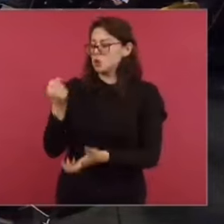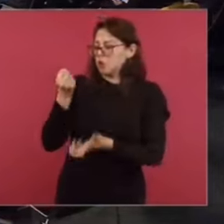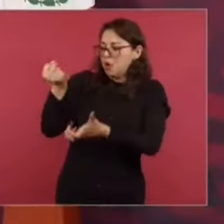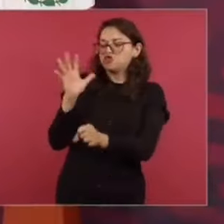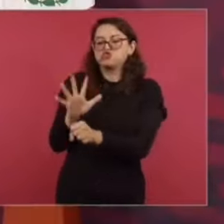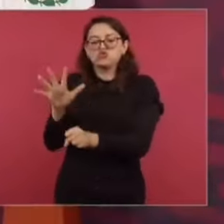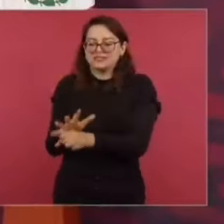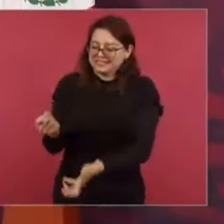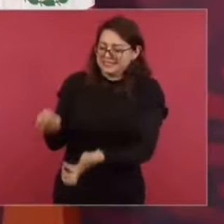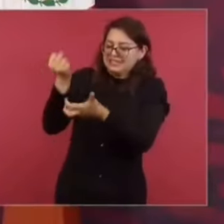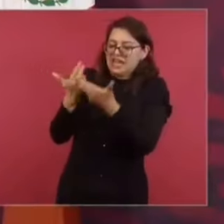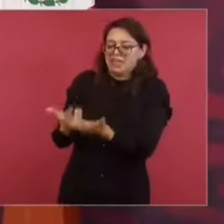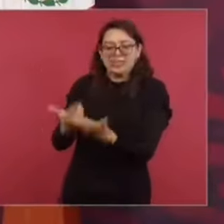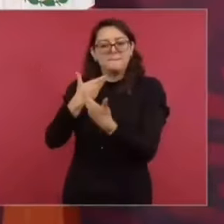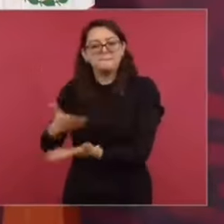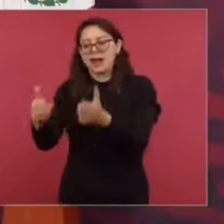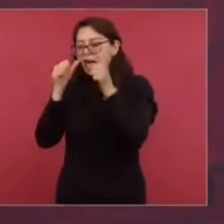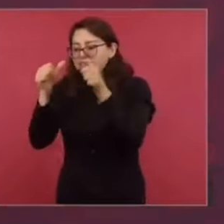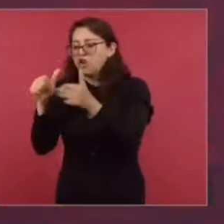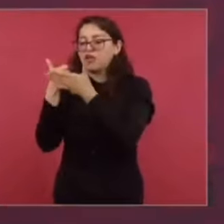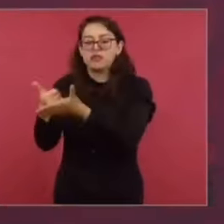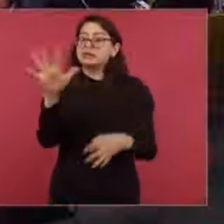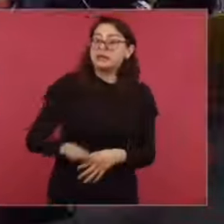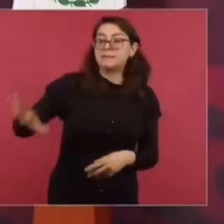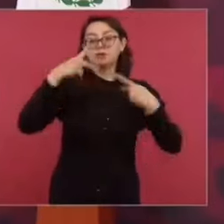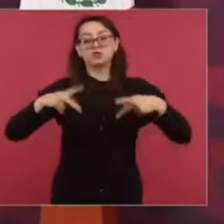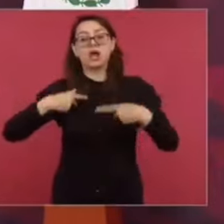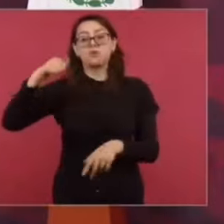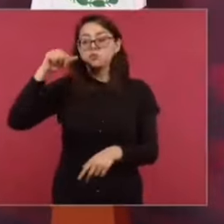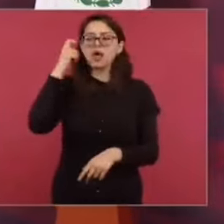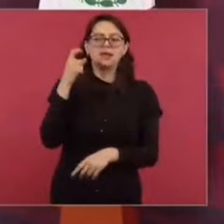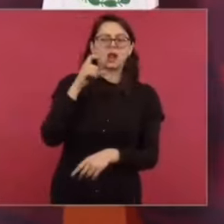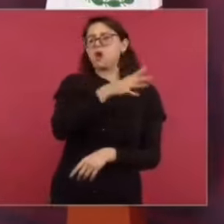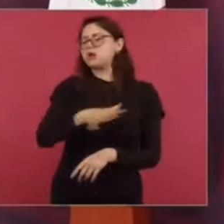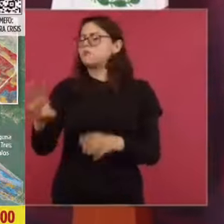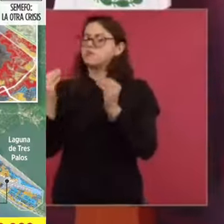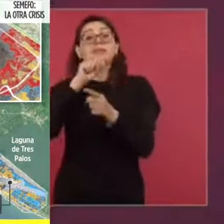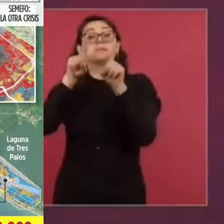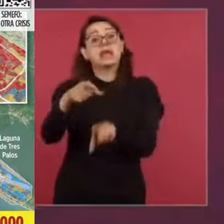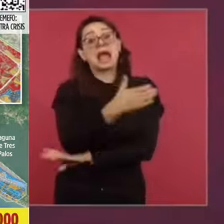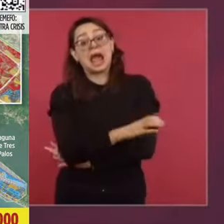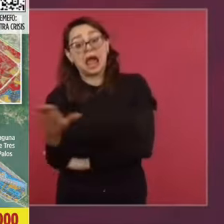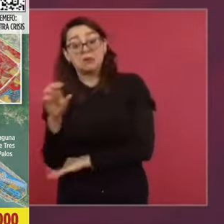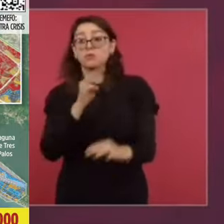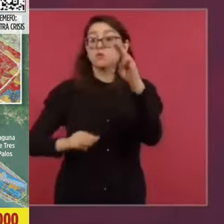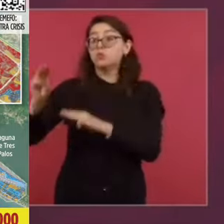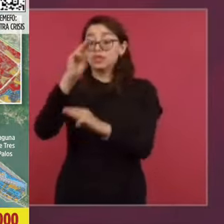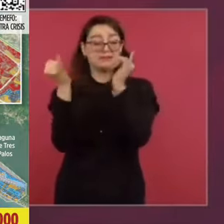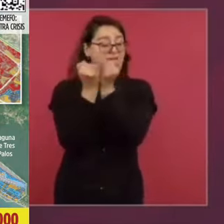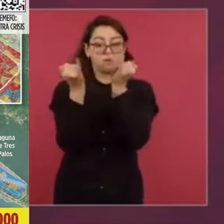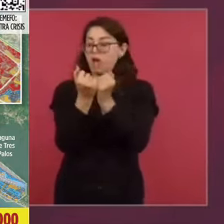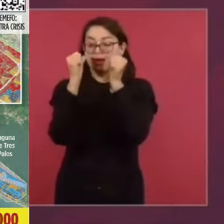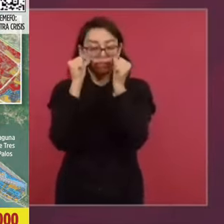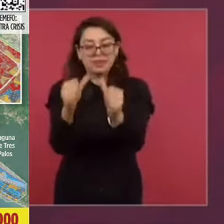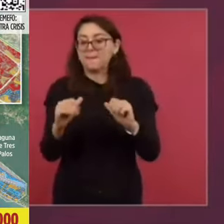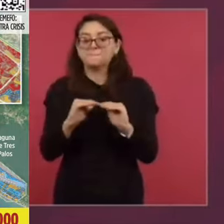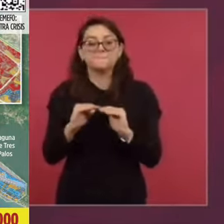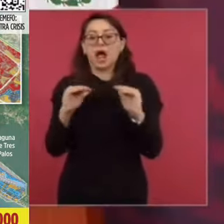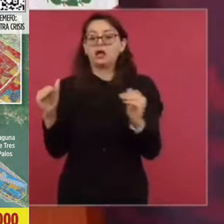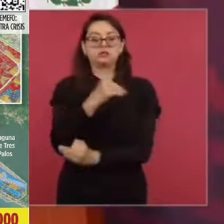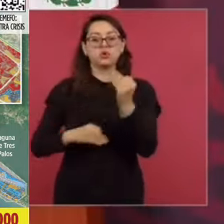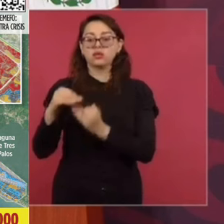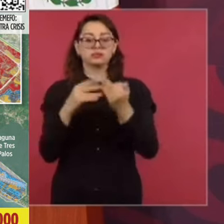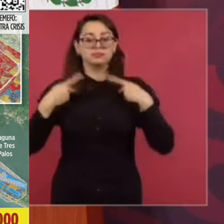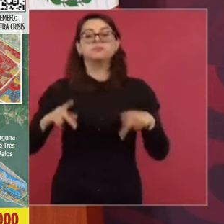porque estos que están enojados, ya no pueden robar. Estuve también sobrevolando Coyuca. Vamos a atender a toda la